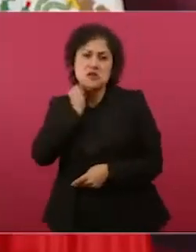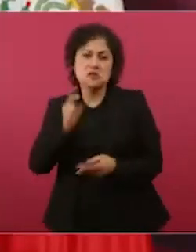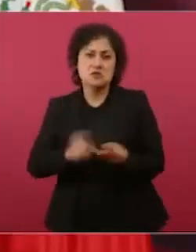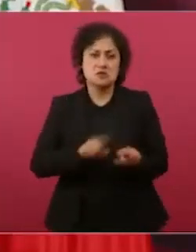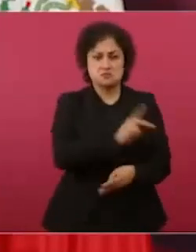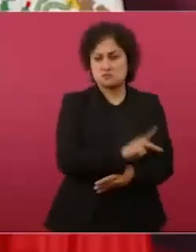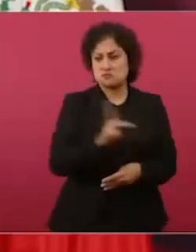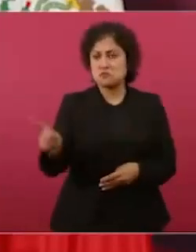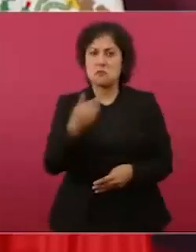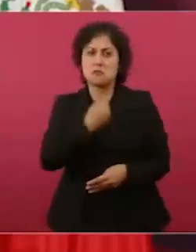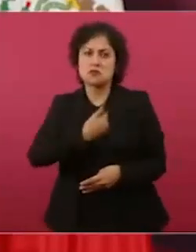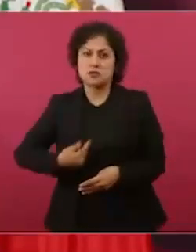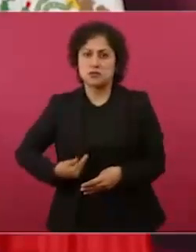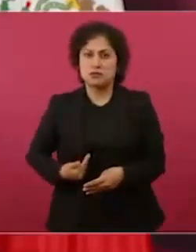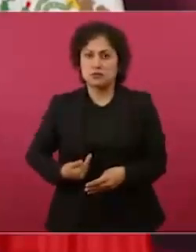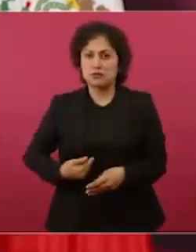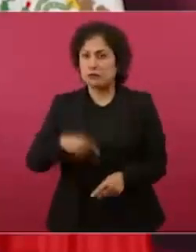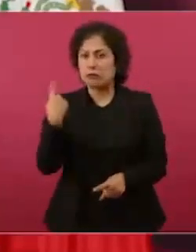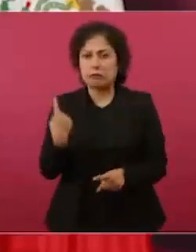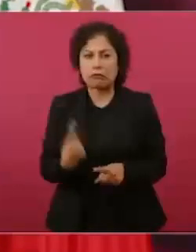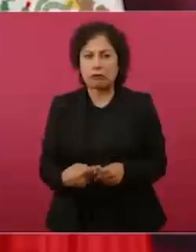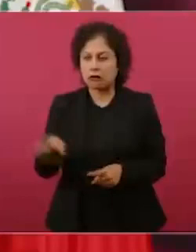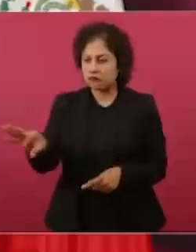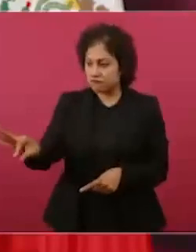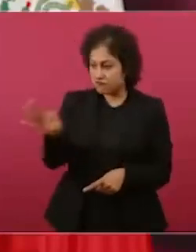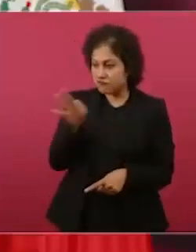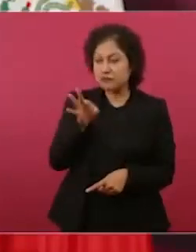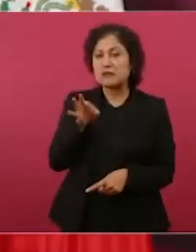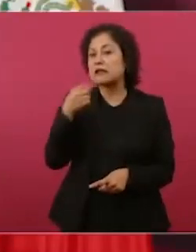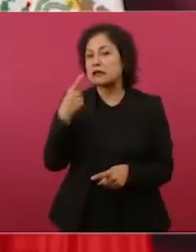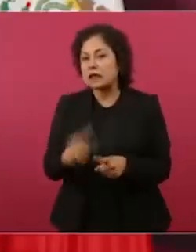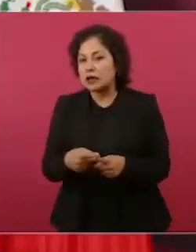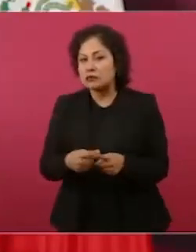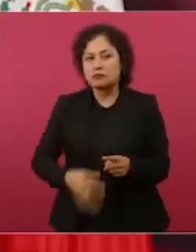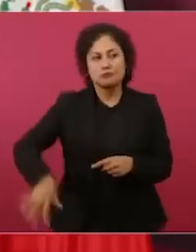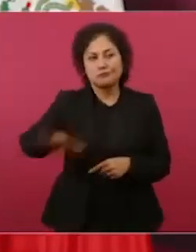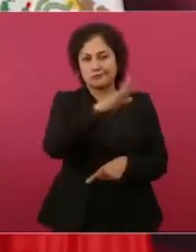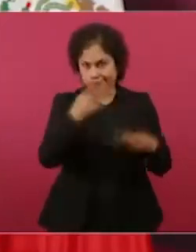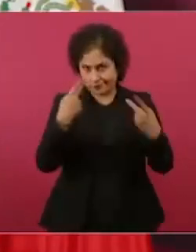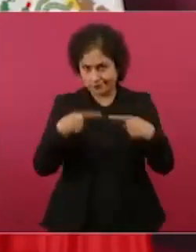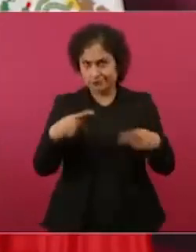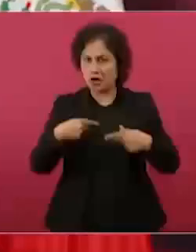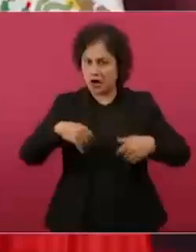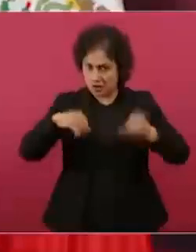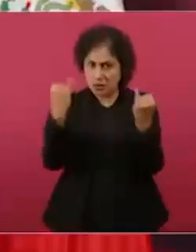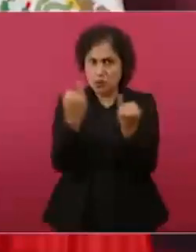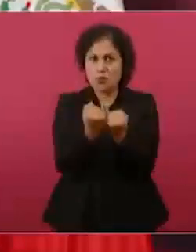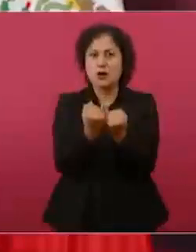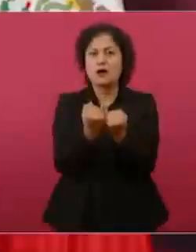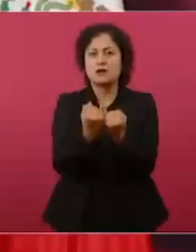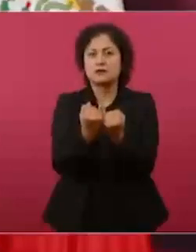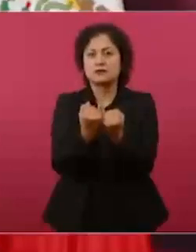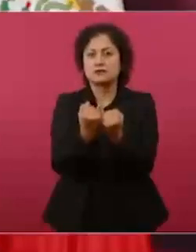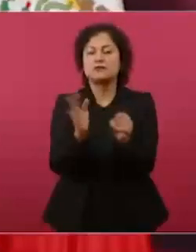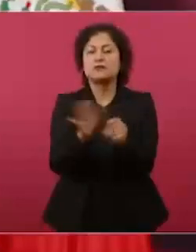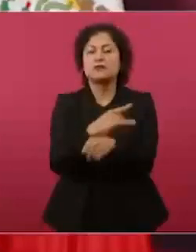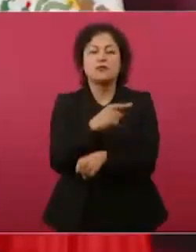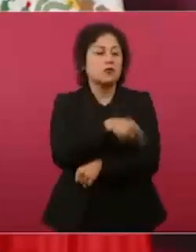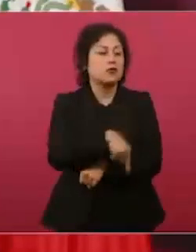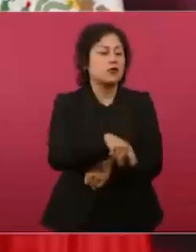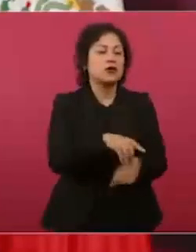que es el pueblo que los elija, que no representen a una élite.